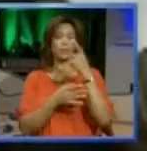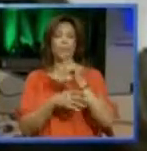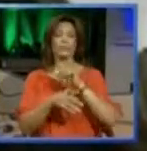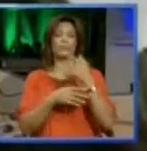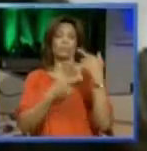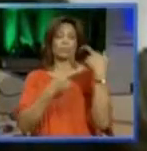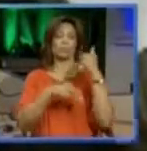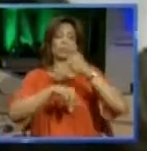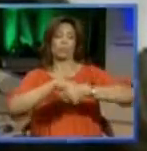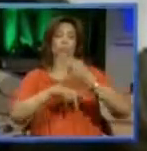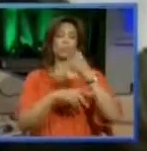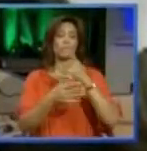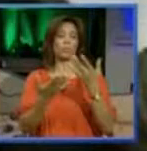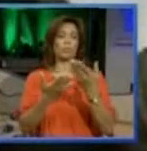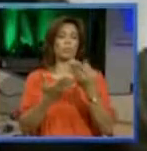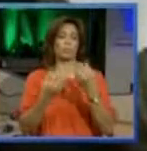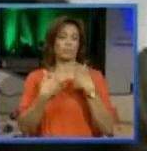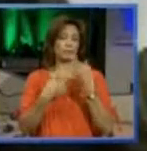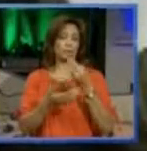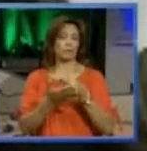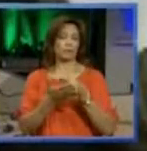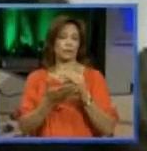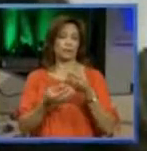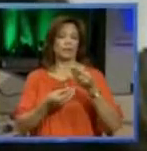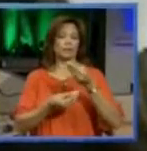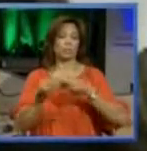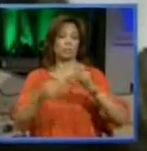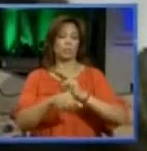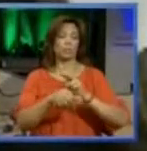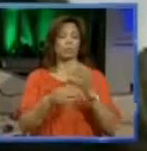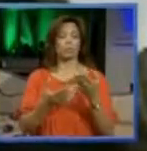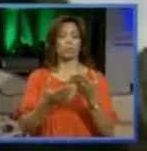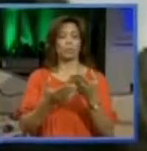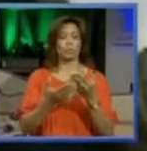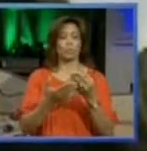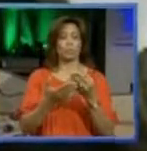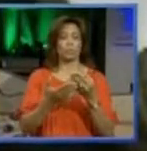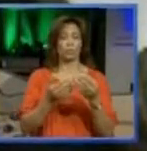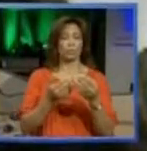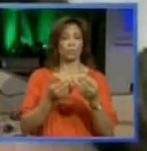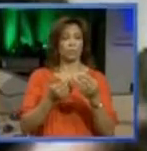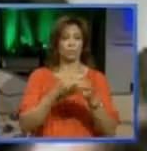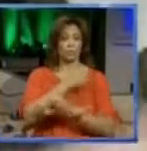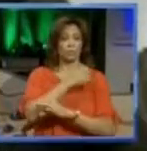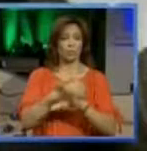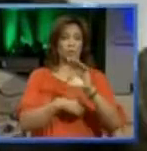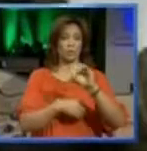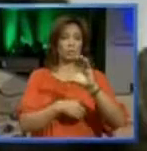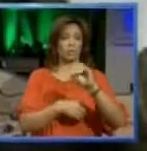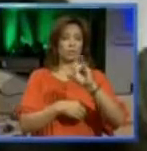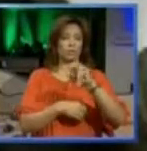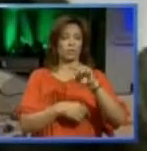por un cargo de conspirar para poseer, con intención de distribuir sustancias controladas, específicamente cocaína.